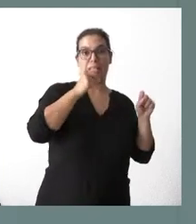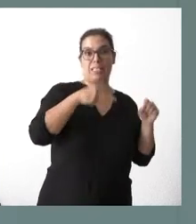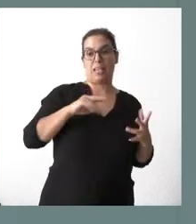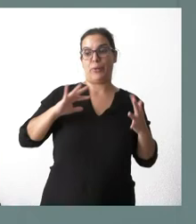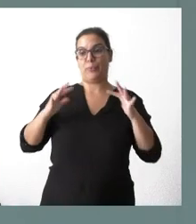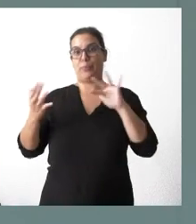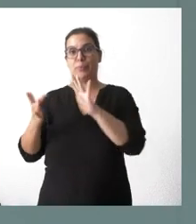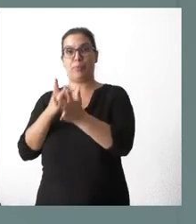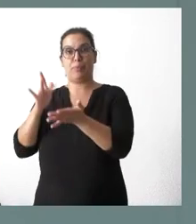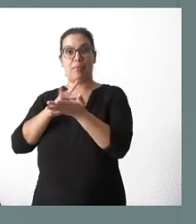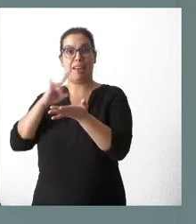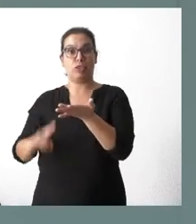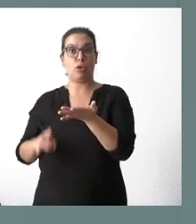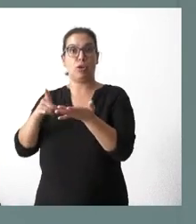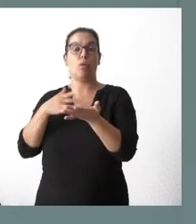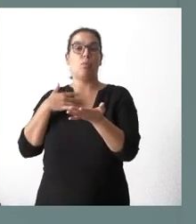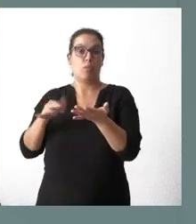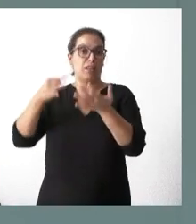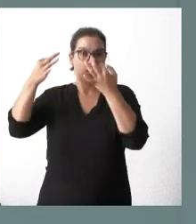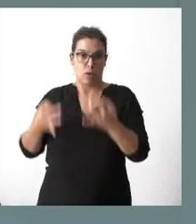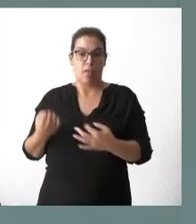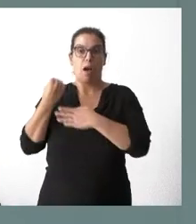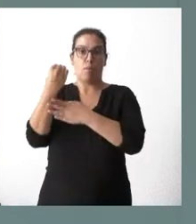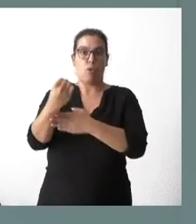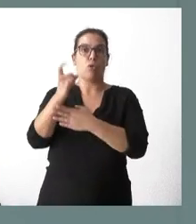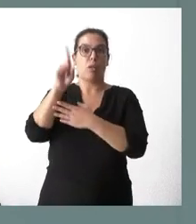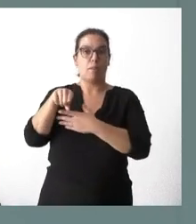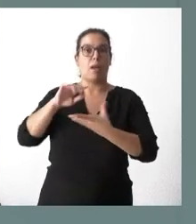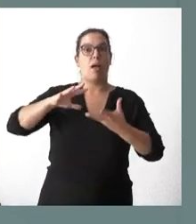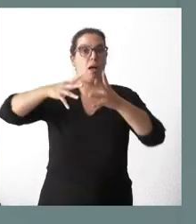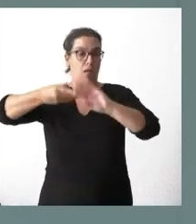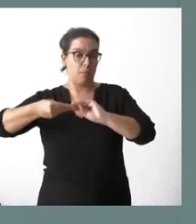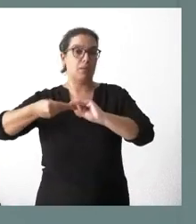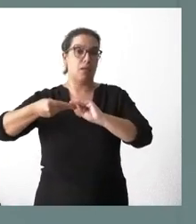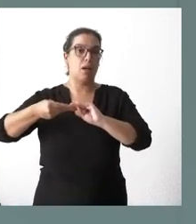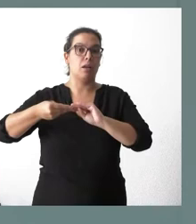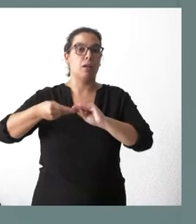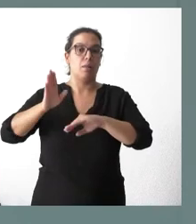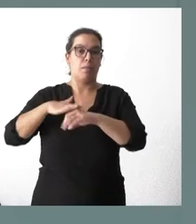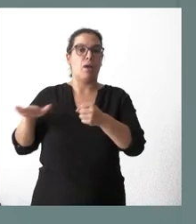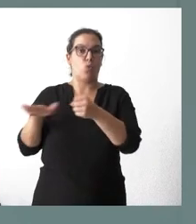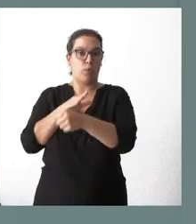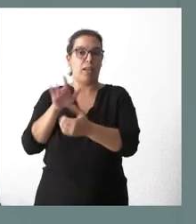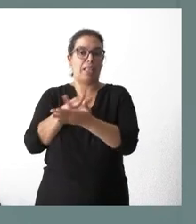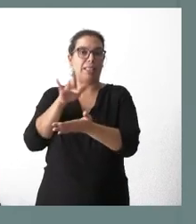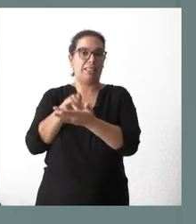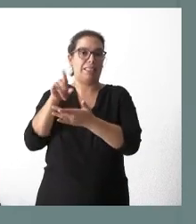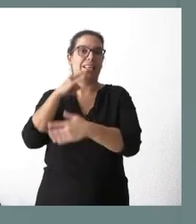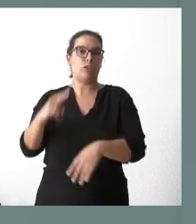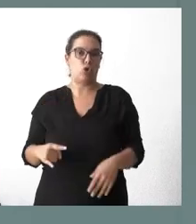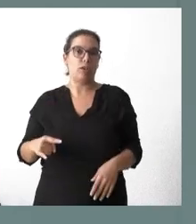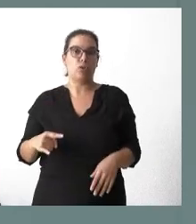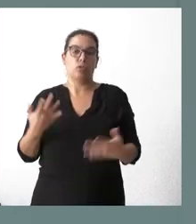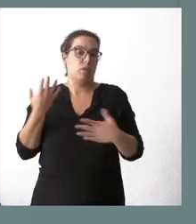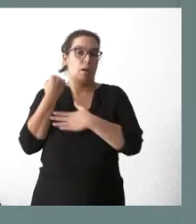texto electrónicos, pues con toda seguridad los apoyos de la Junta de Castilla y León se derivarán, se orientarán hacia esos otros libros de carácter electrónico y, por tanto, el